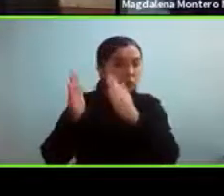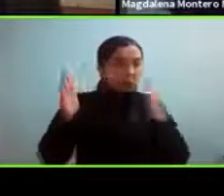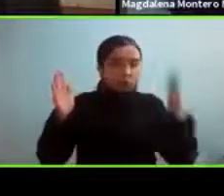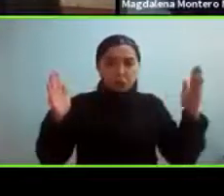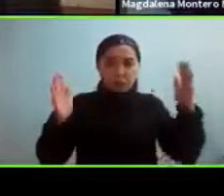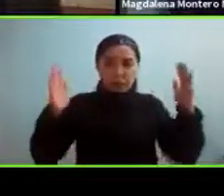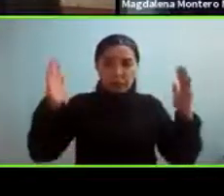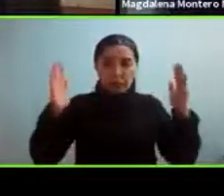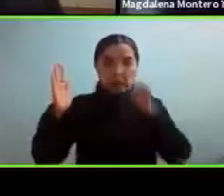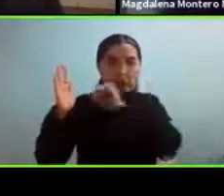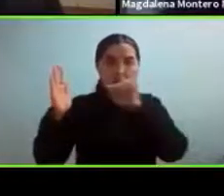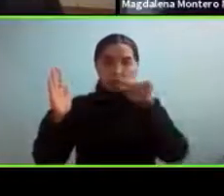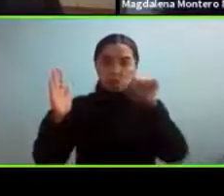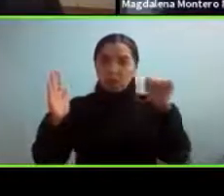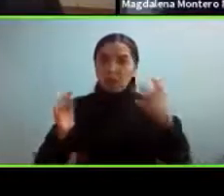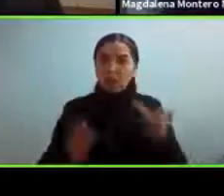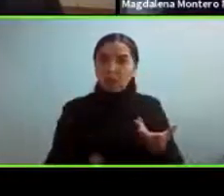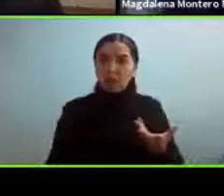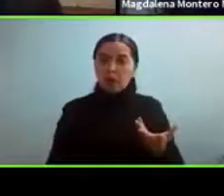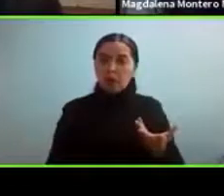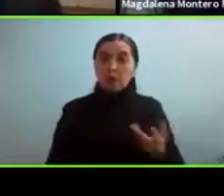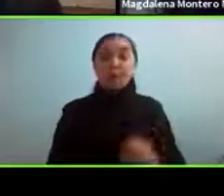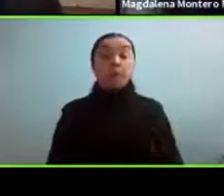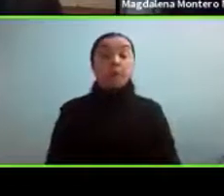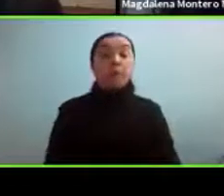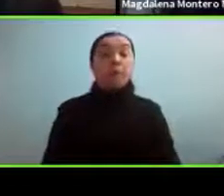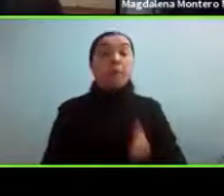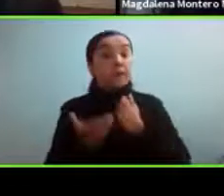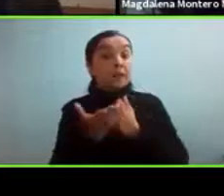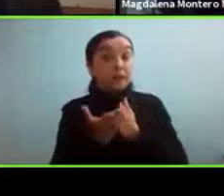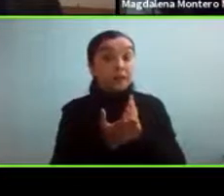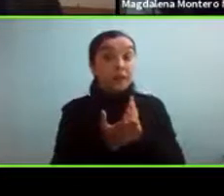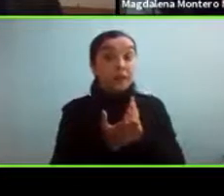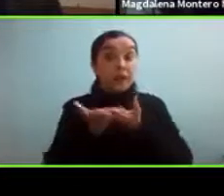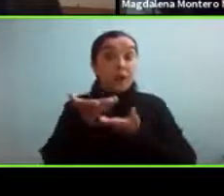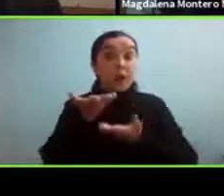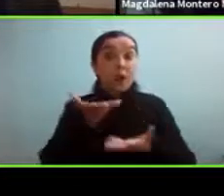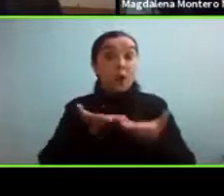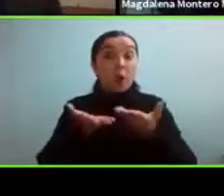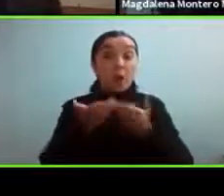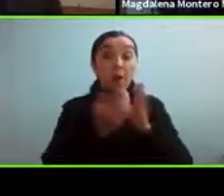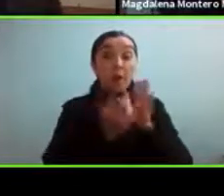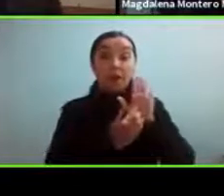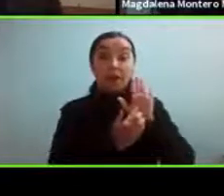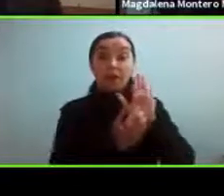Así que ahora voy a comenzar compartiendo mi presentación.